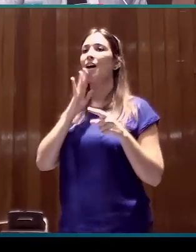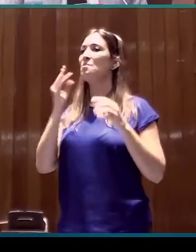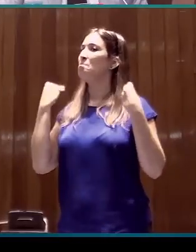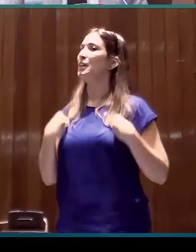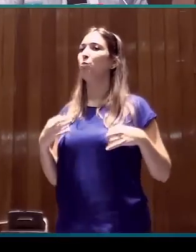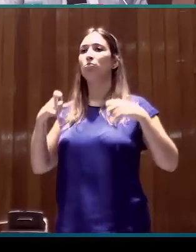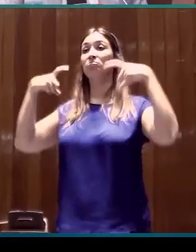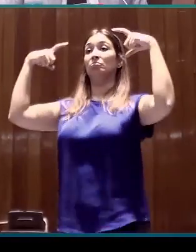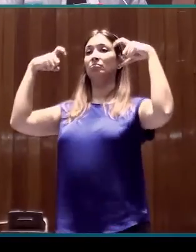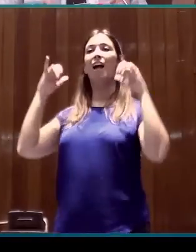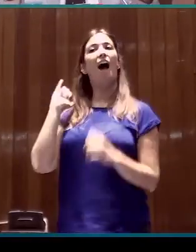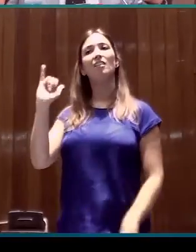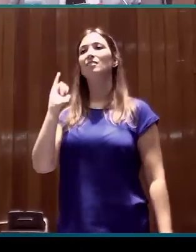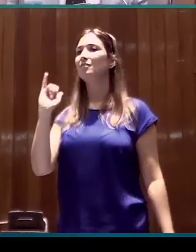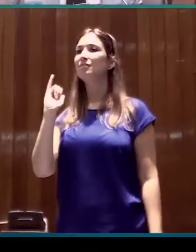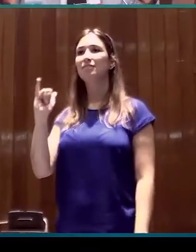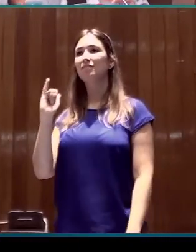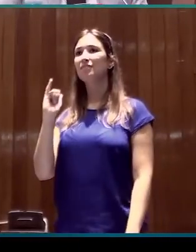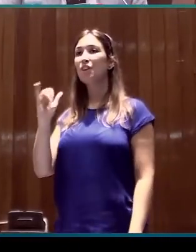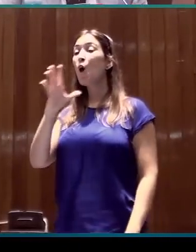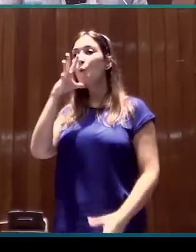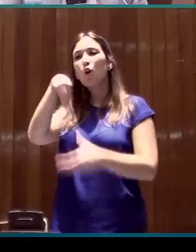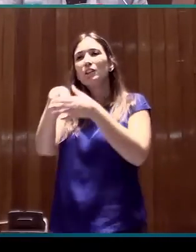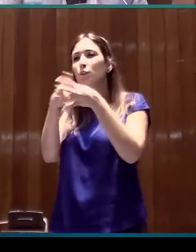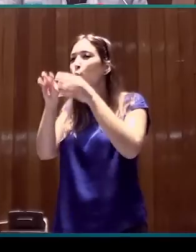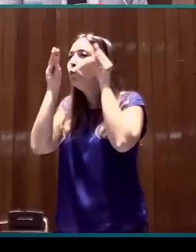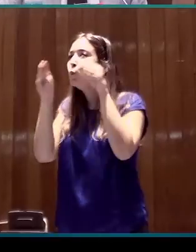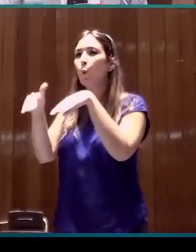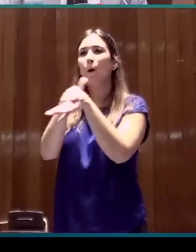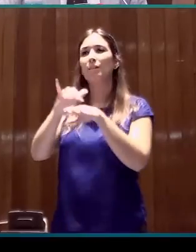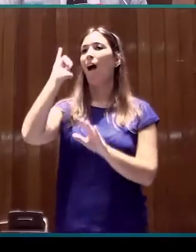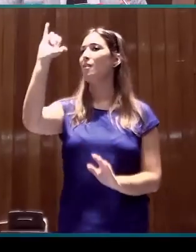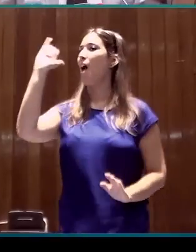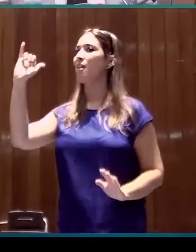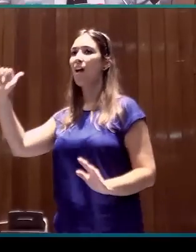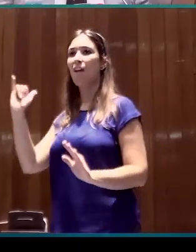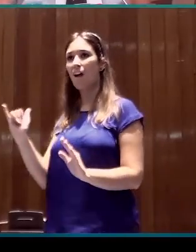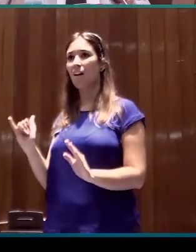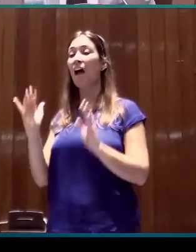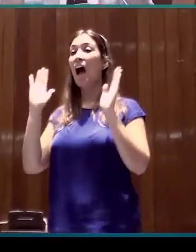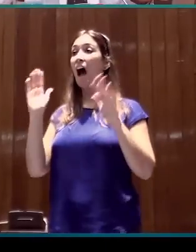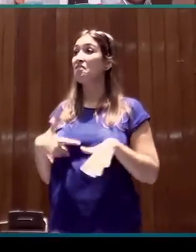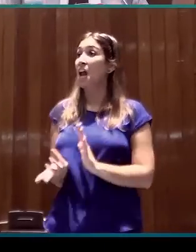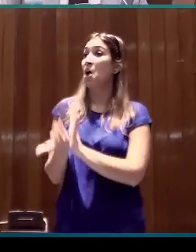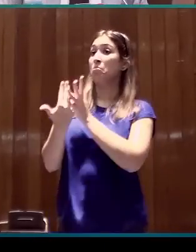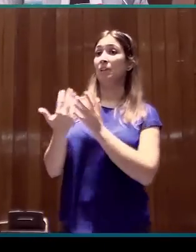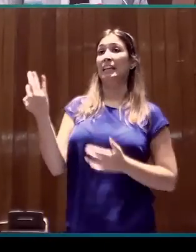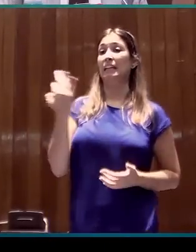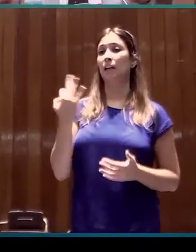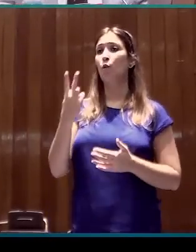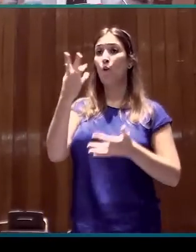de cejas elevadas por el hecho de tener esa propiedad estructural básica de ensamblaje sintáctico de dos